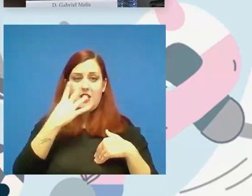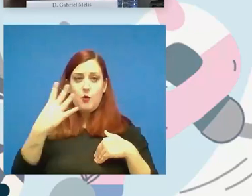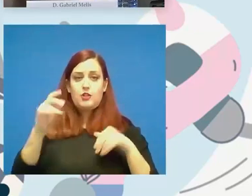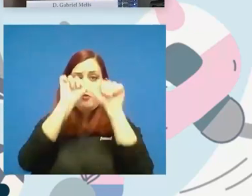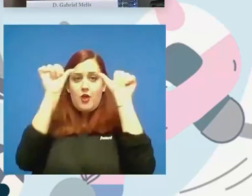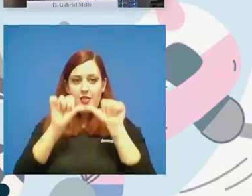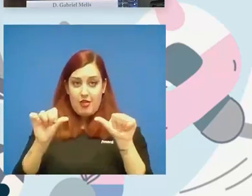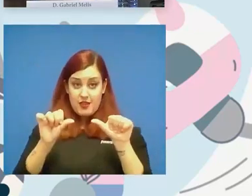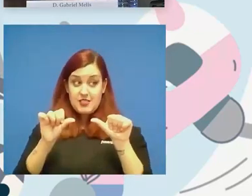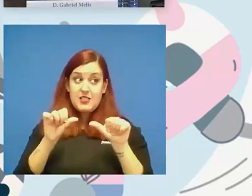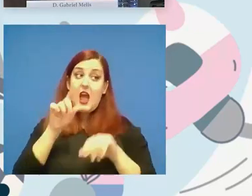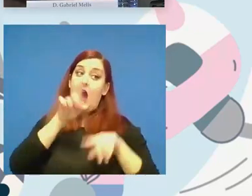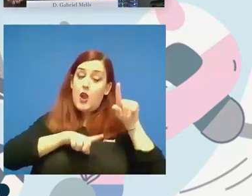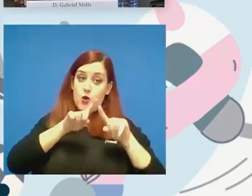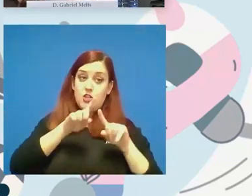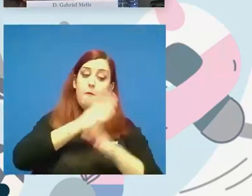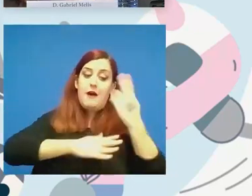paralímpicas otras no lo son